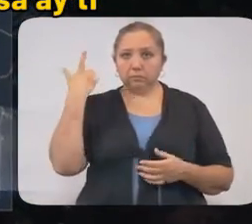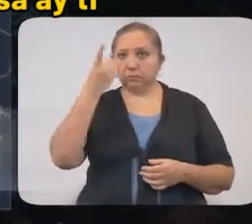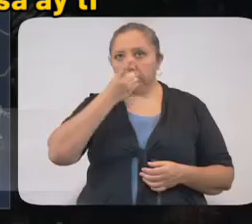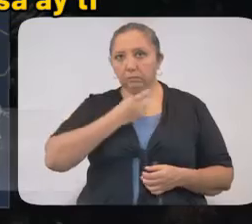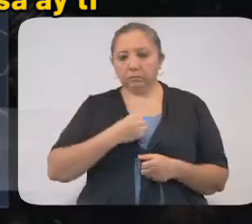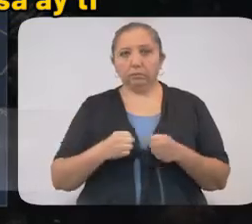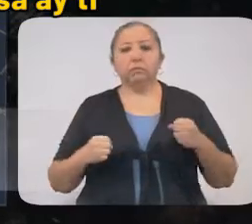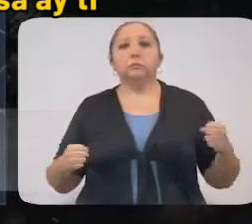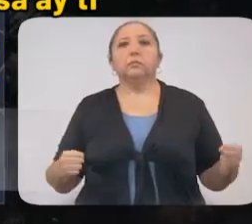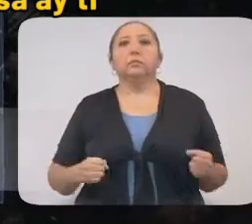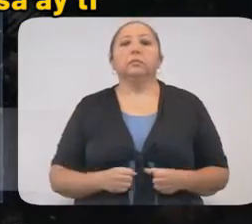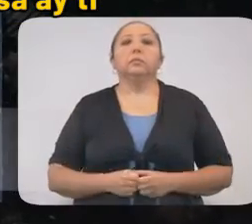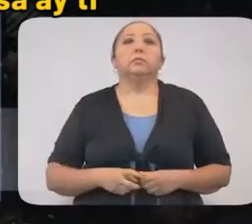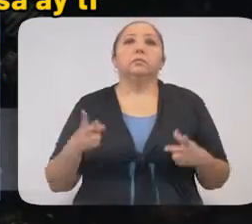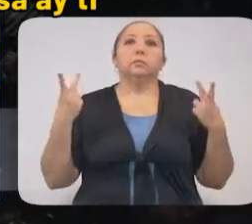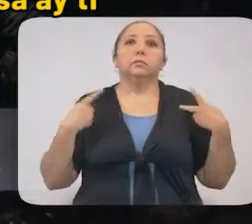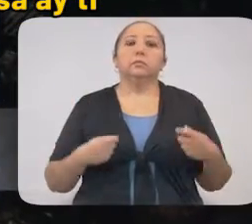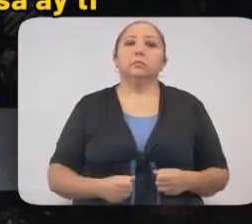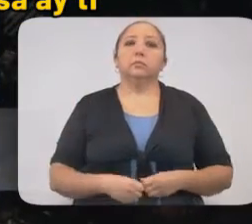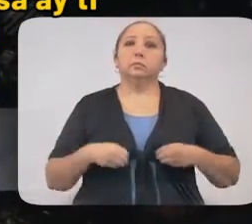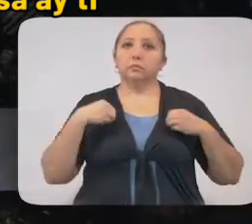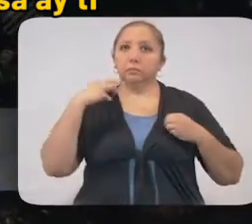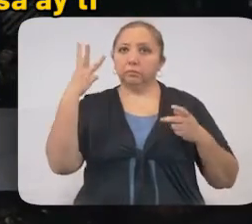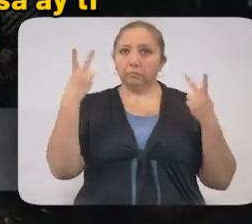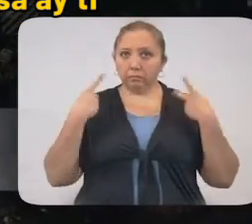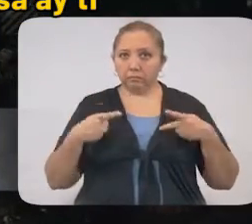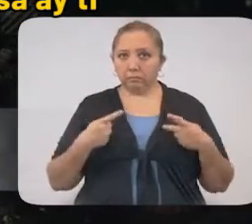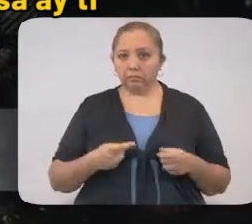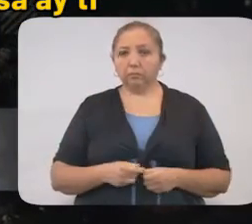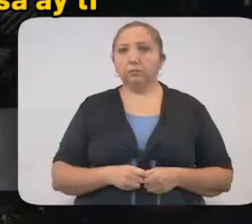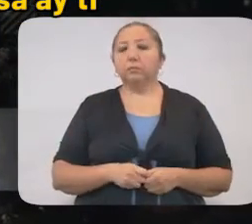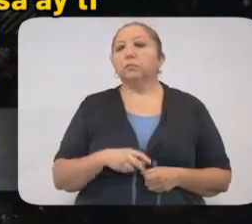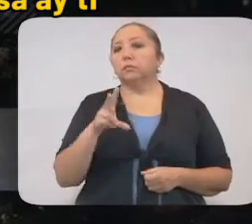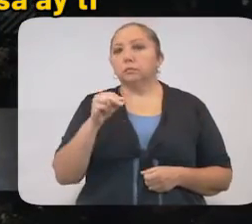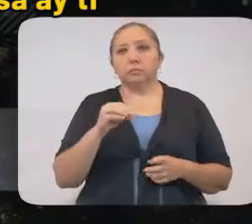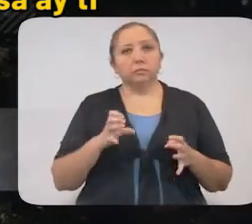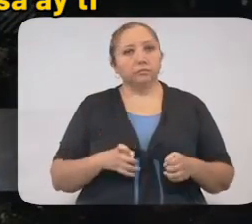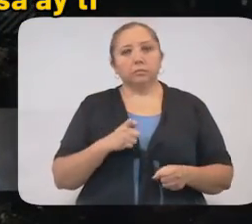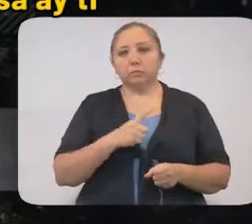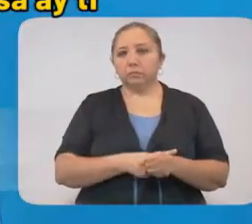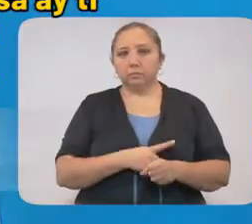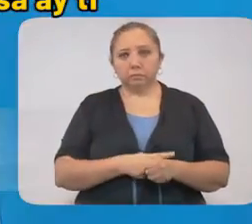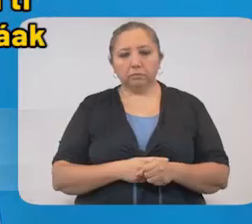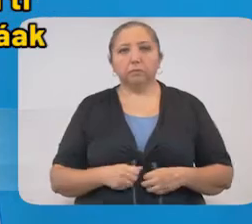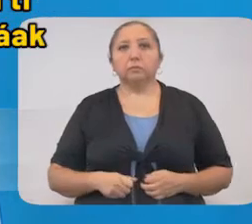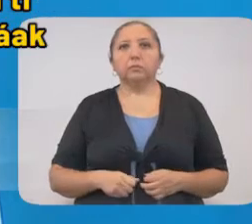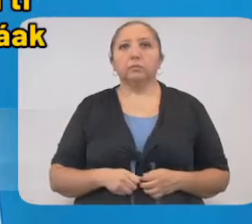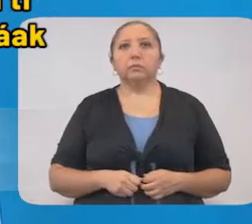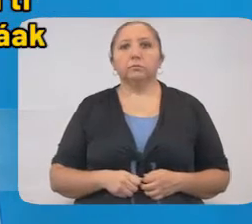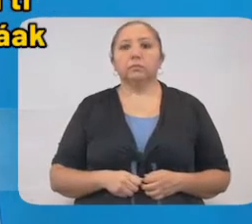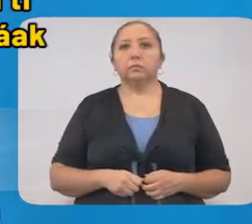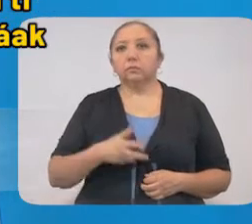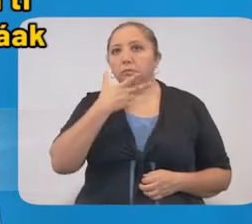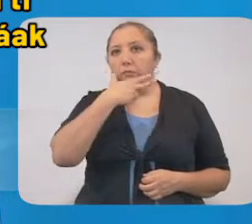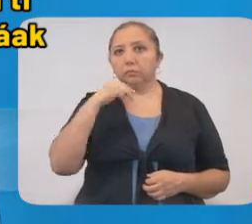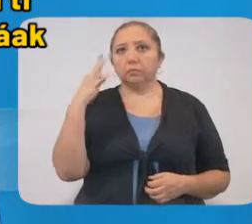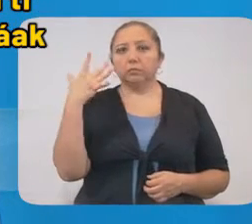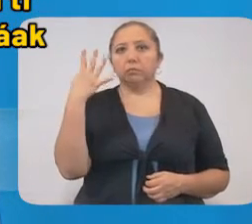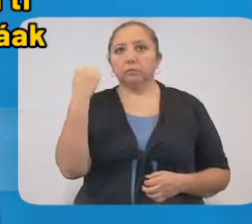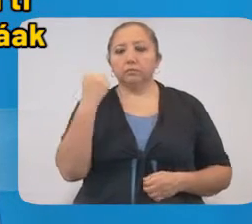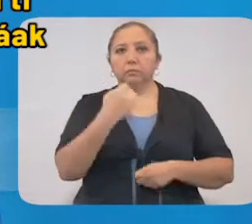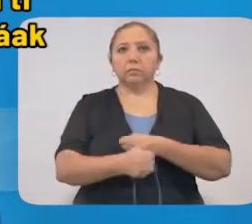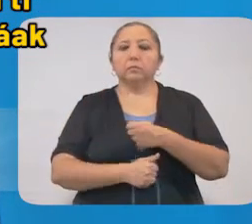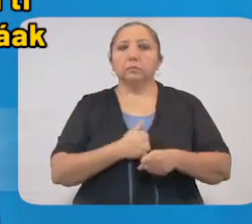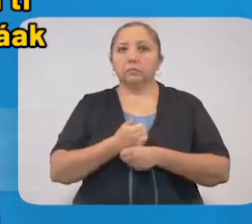diabetes y obesidad. El paciente convivía con tres personas, las cuales se reportan asintomáticos. Hombre de 59